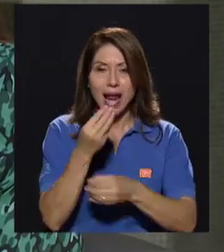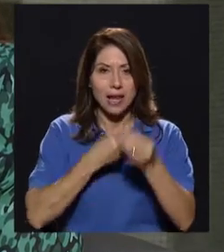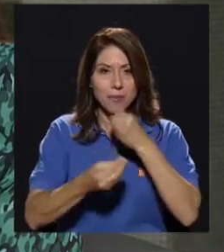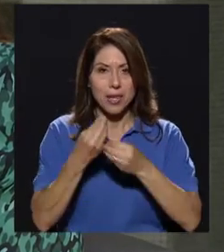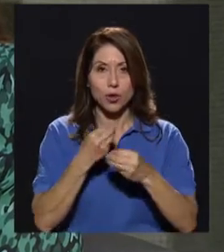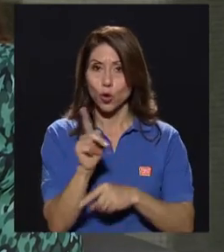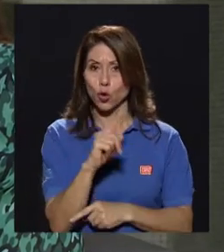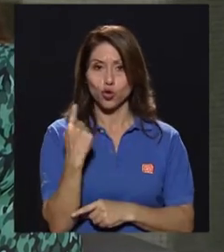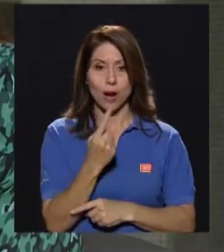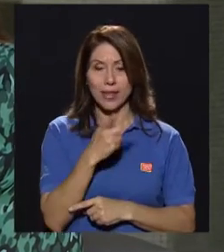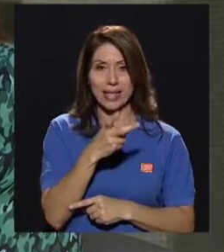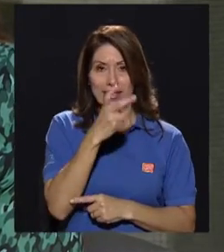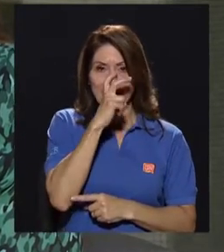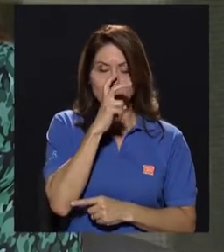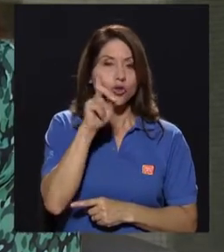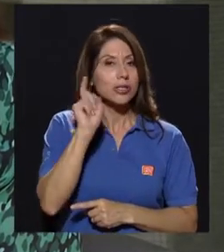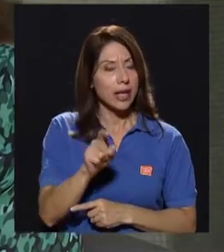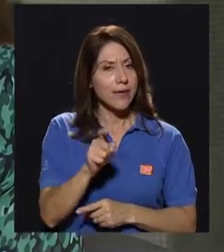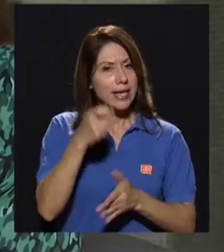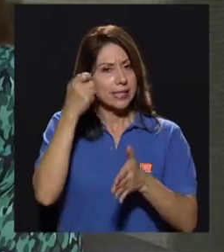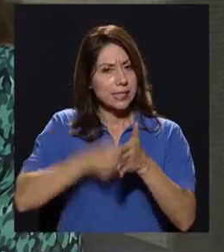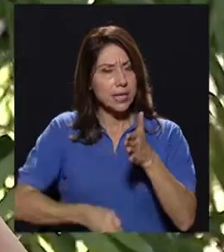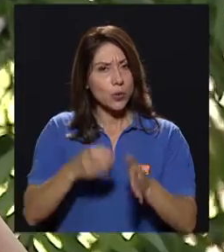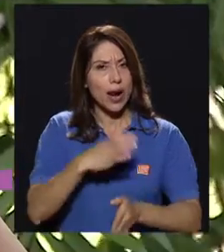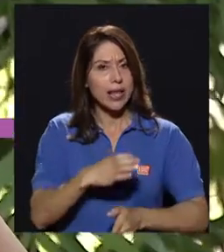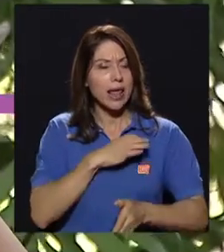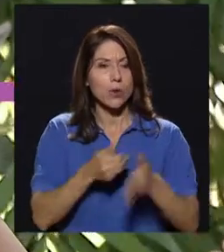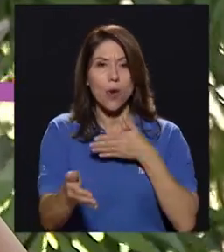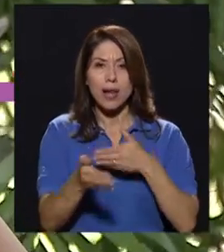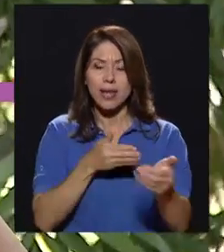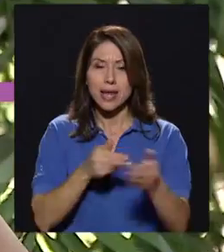se requiere tener controles estrictos en la calidad. Ok.